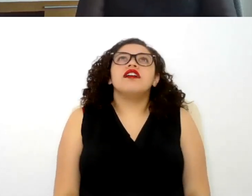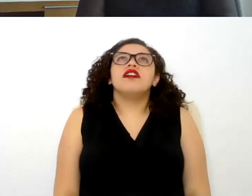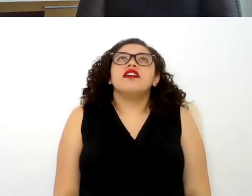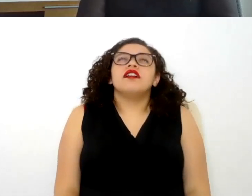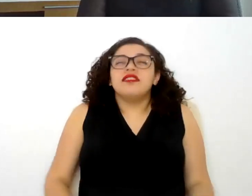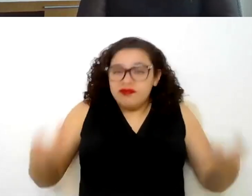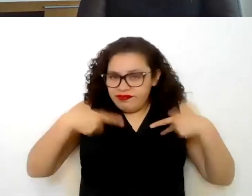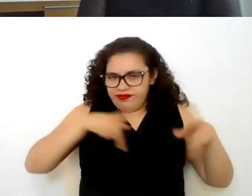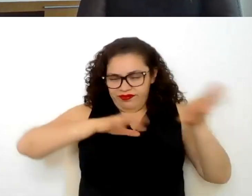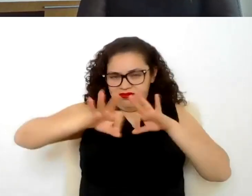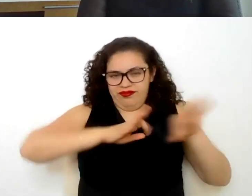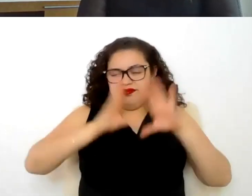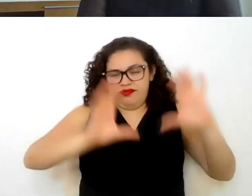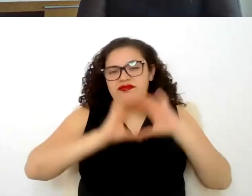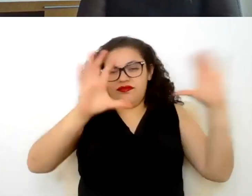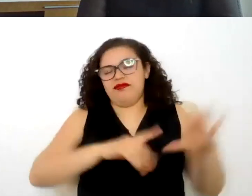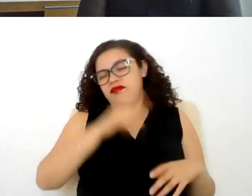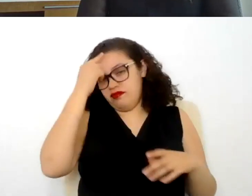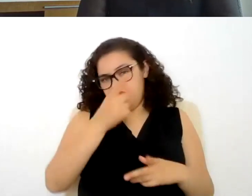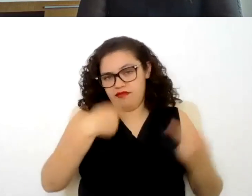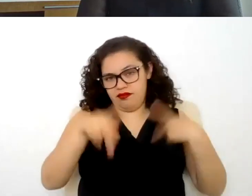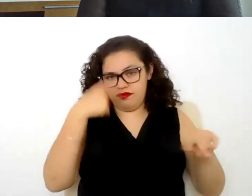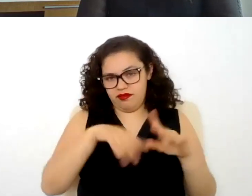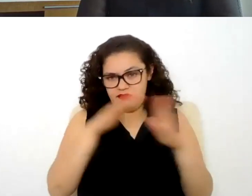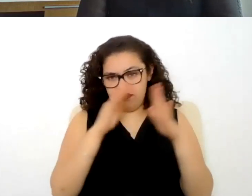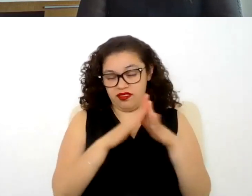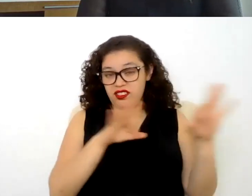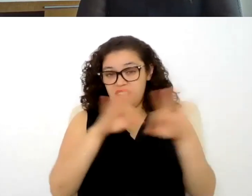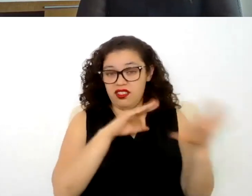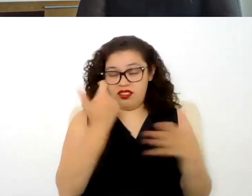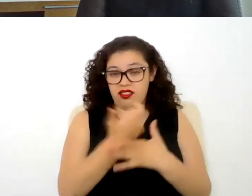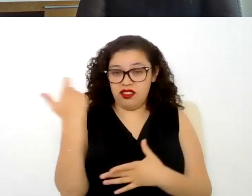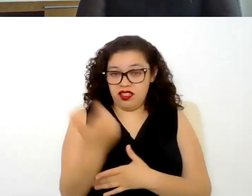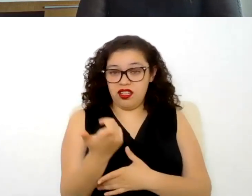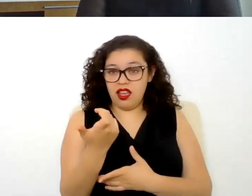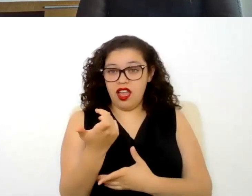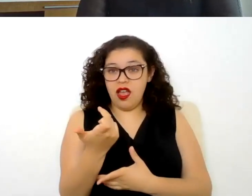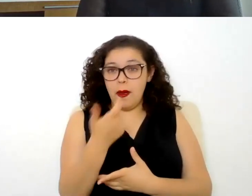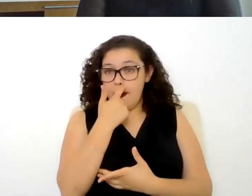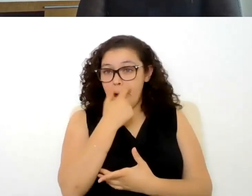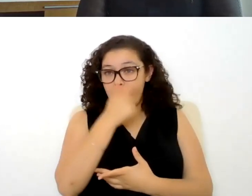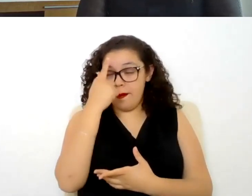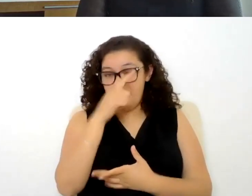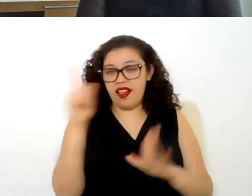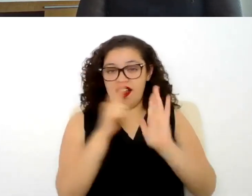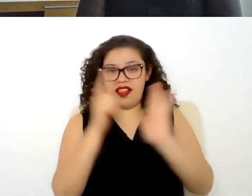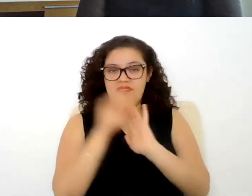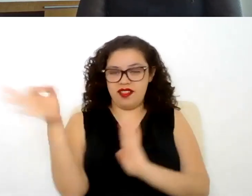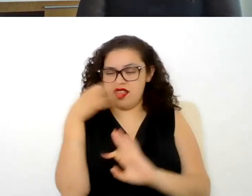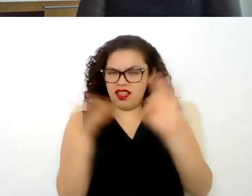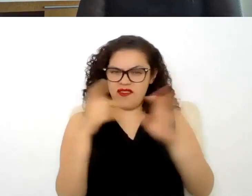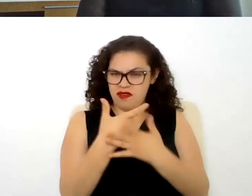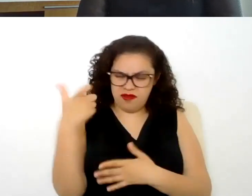como enfermeros a domicilio no es un trabajo especial regulado por la por la ley federal del trabajo o sea